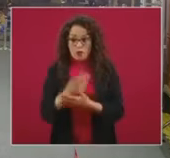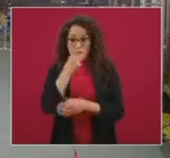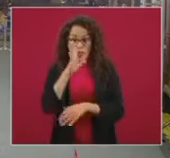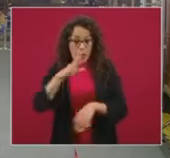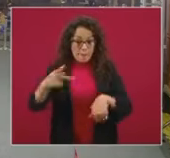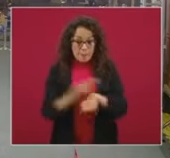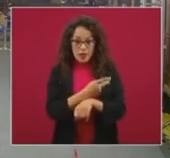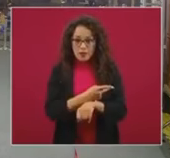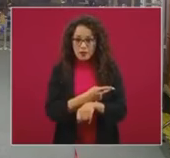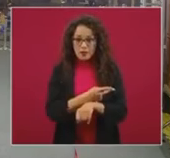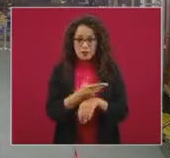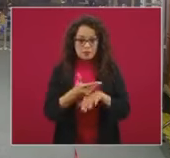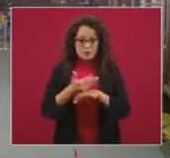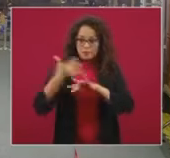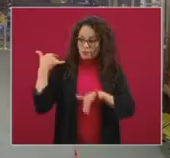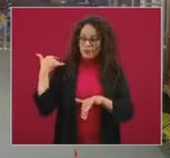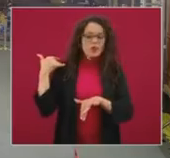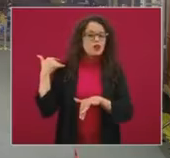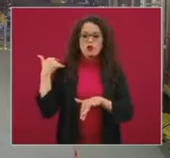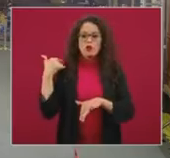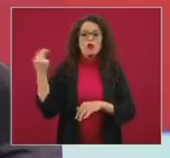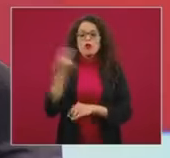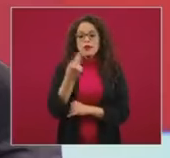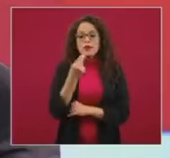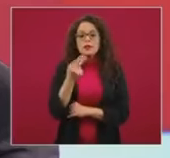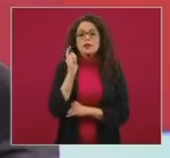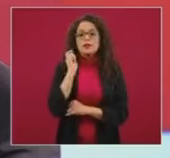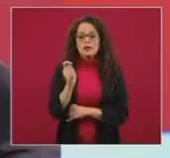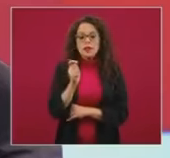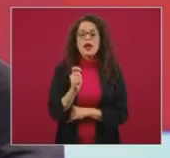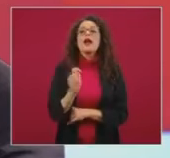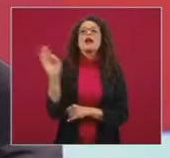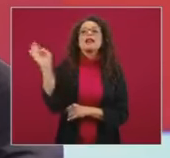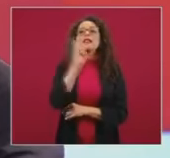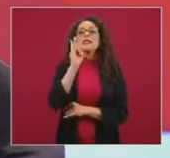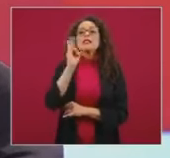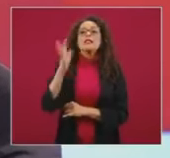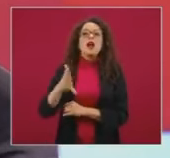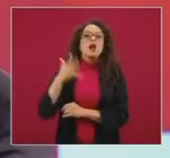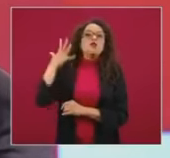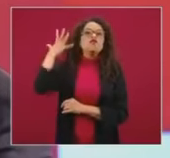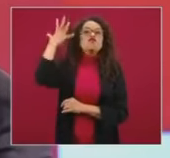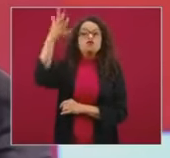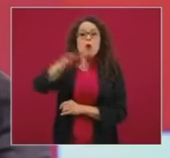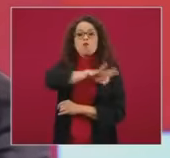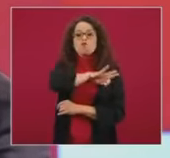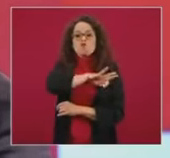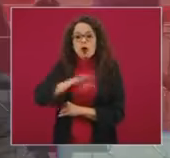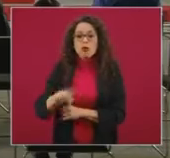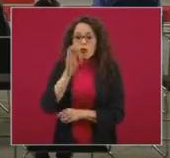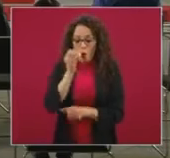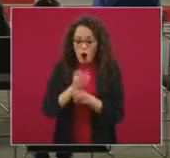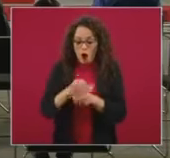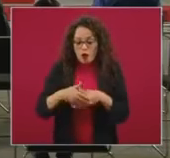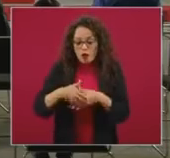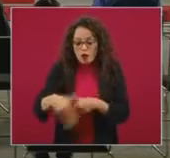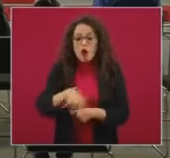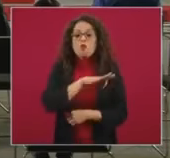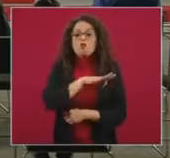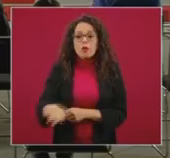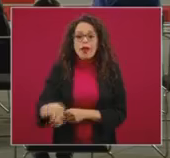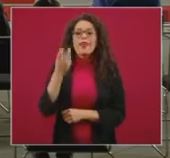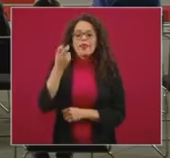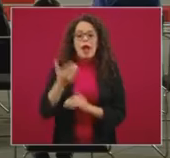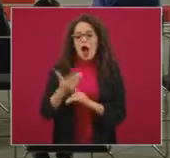sino que permita predecir lo que puede ocurrir en el corto y mediano y largo plazos. Por eso, se